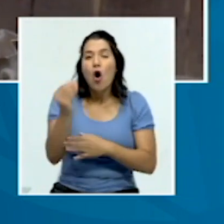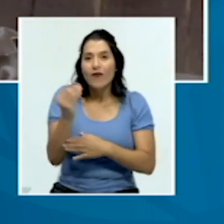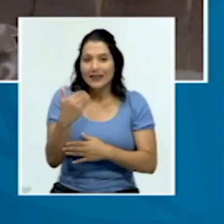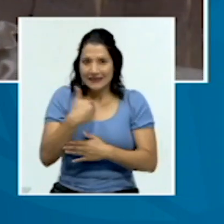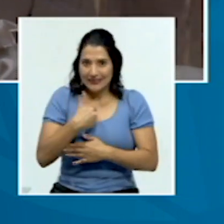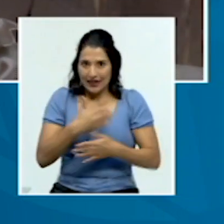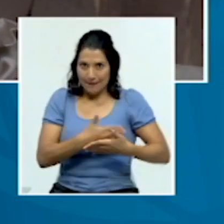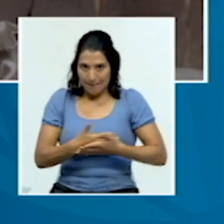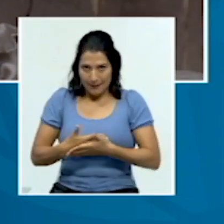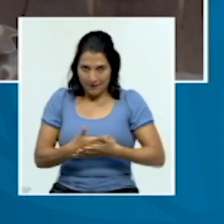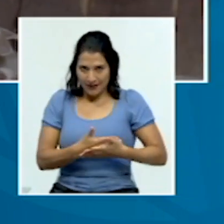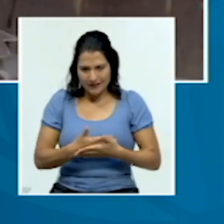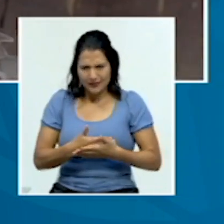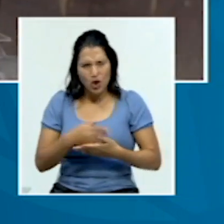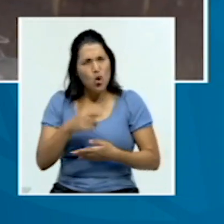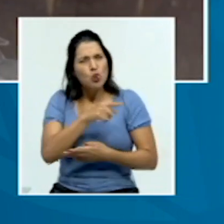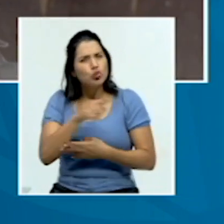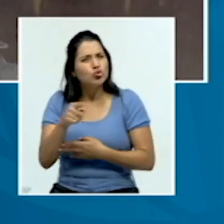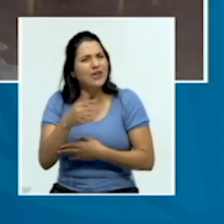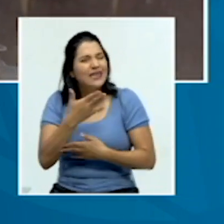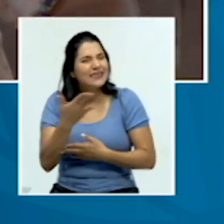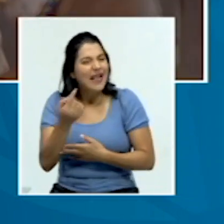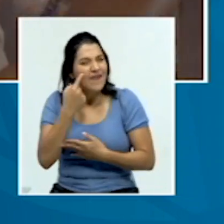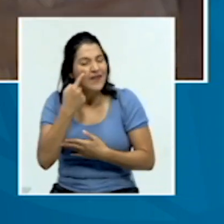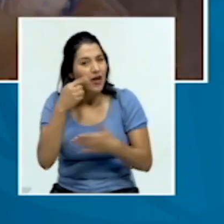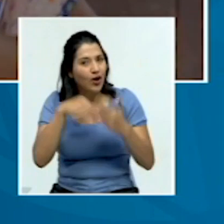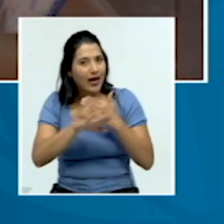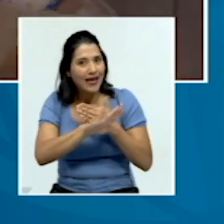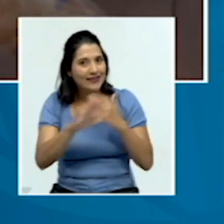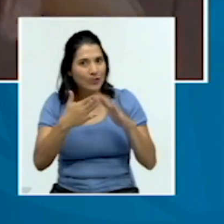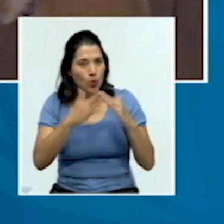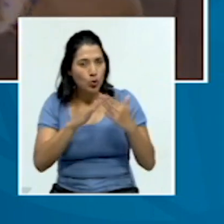caso, ¿qué fue lo que encontraron en esta comunidad Nove?